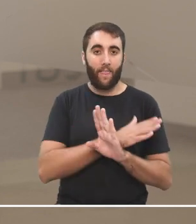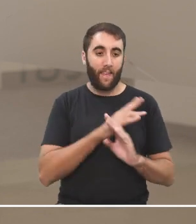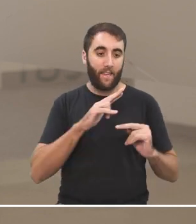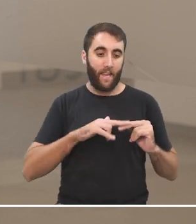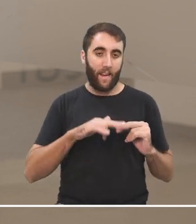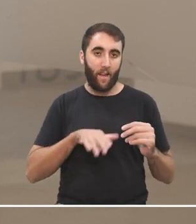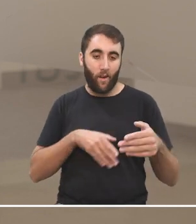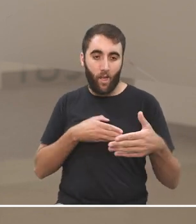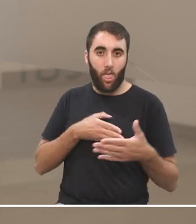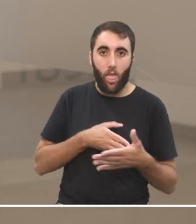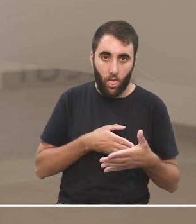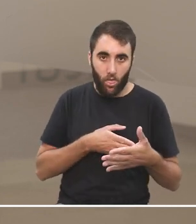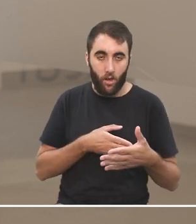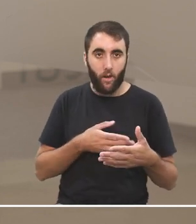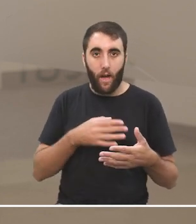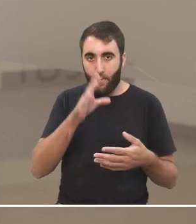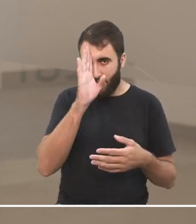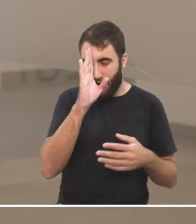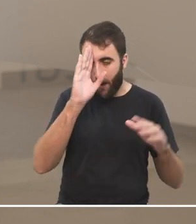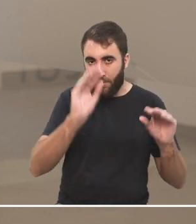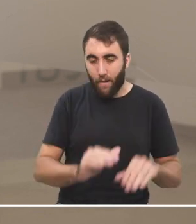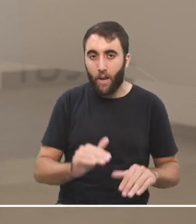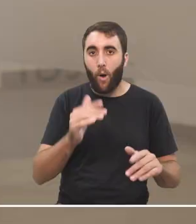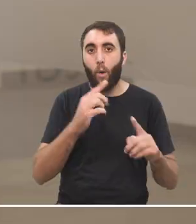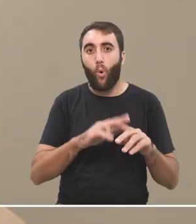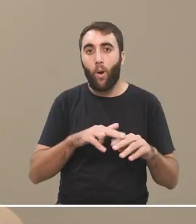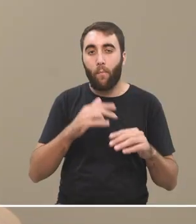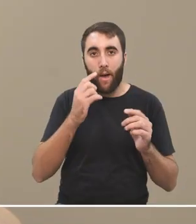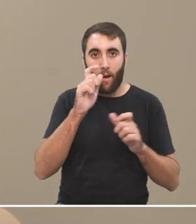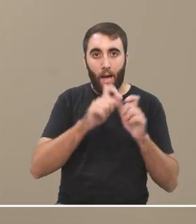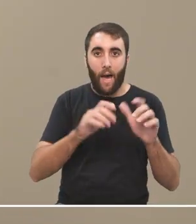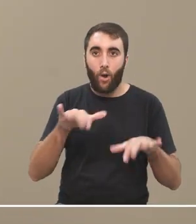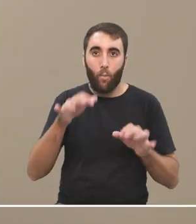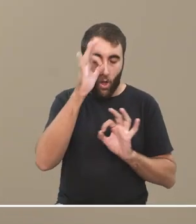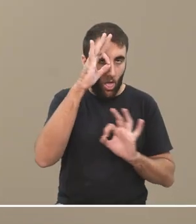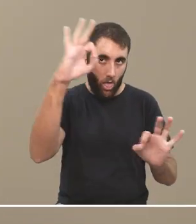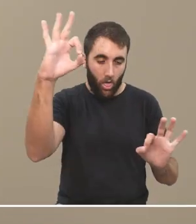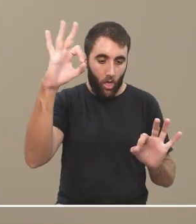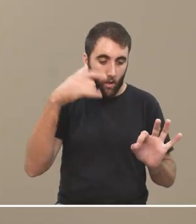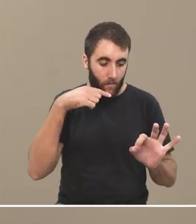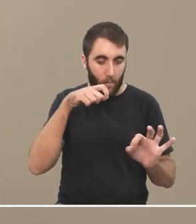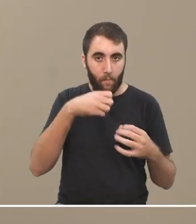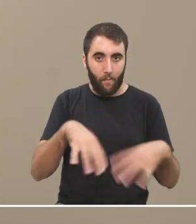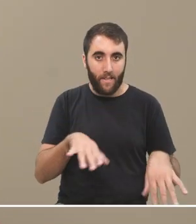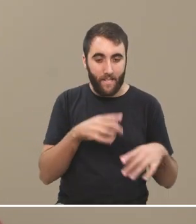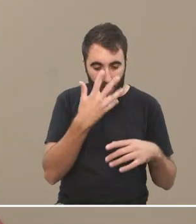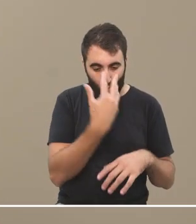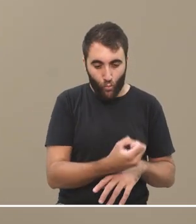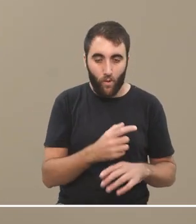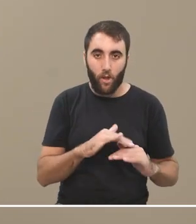obstaculizaba la situación de aprendizaje, o la complicaba, la perturbaba, de repente